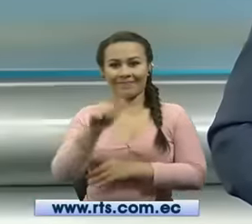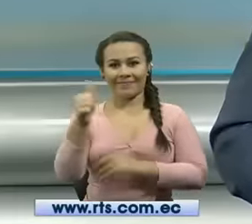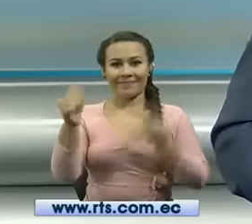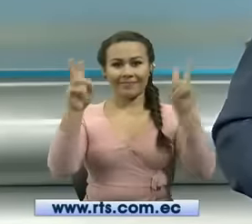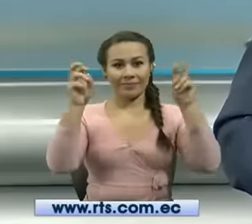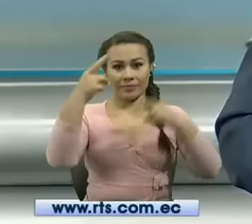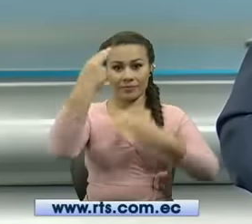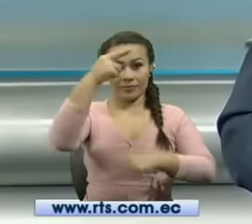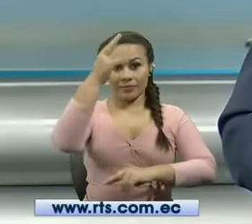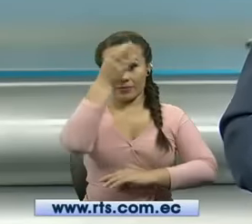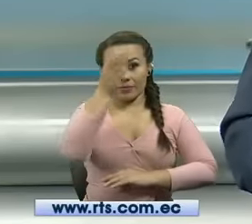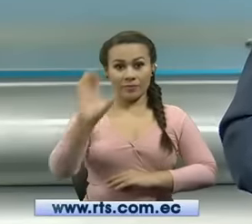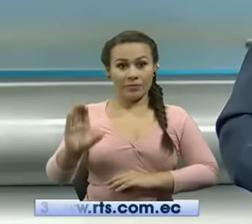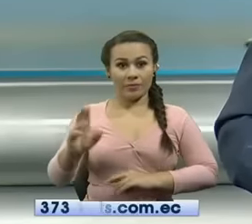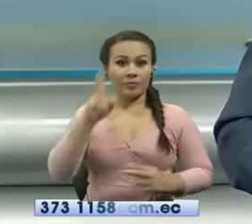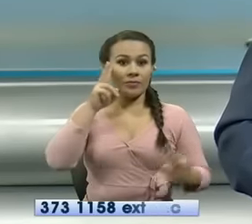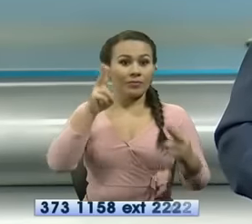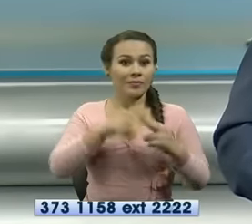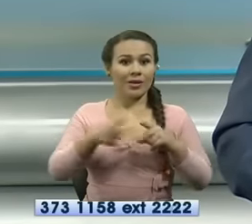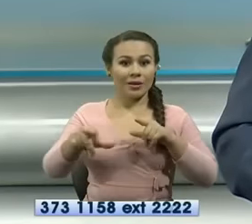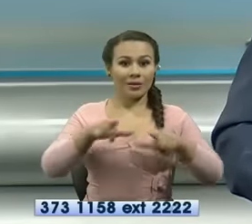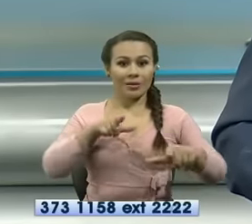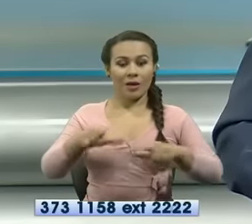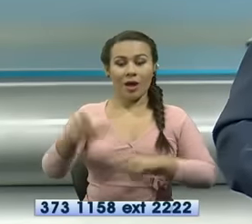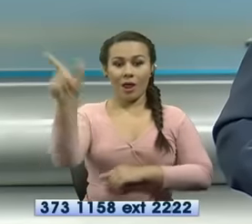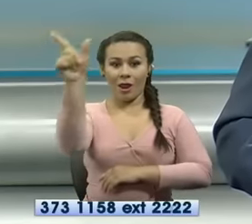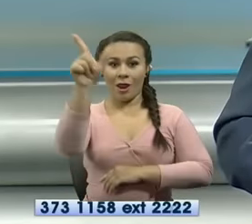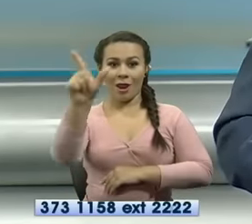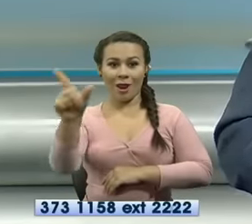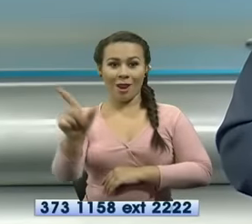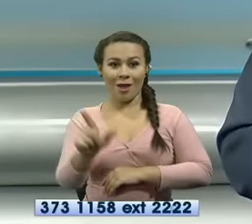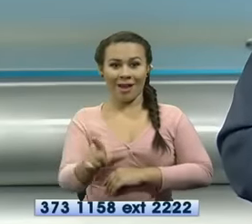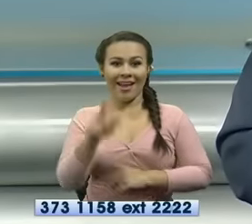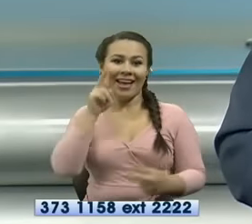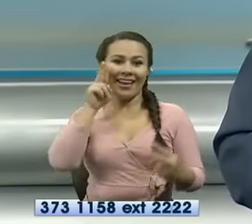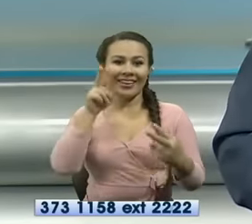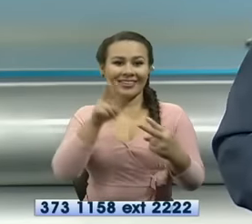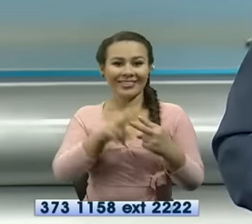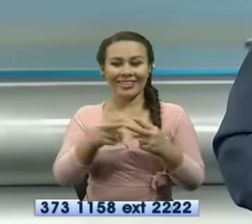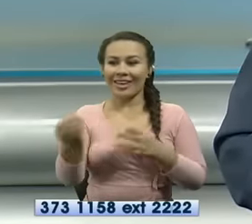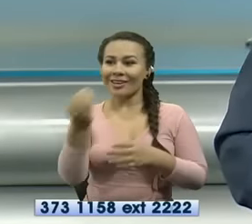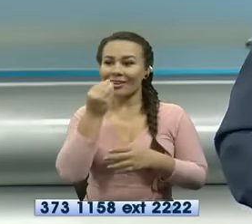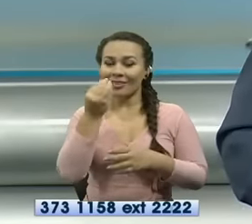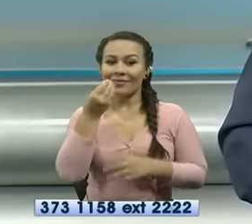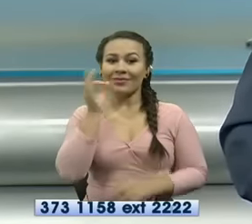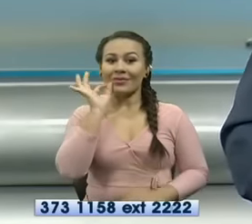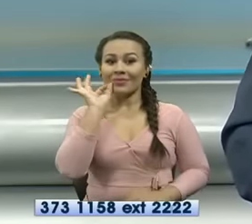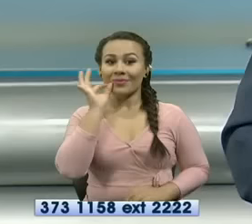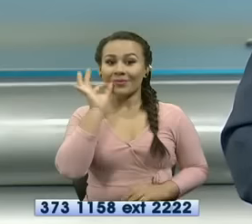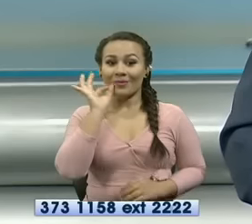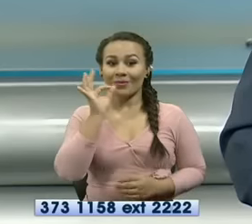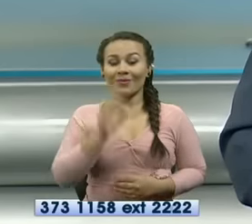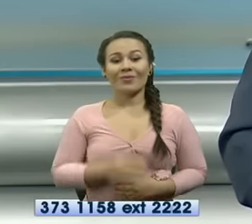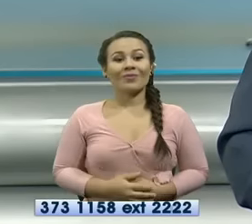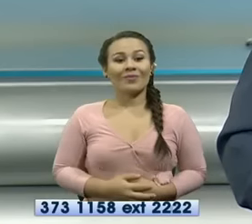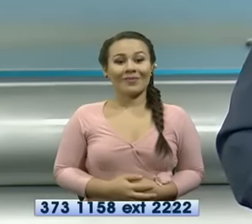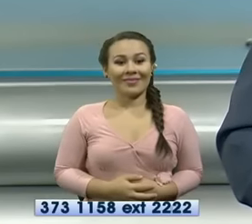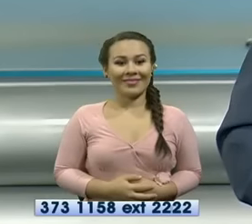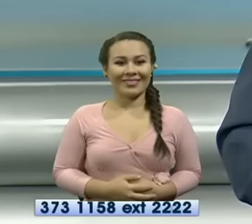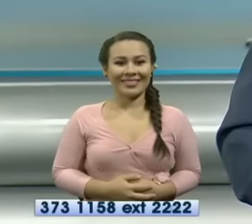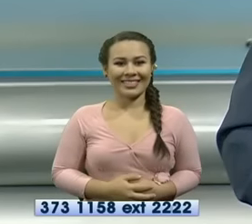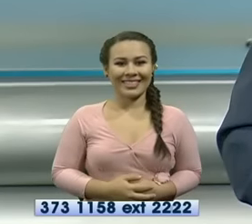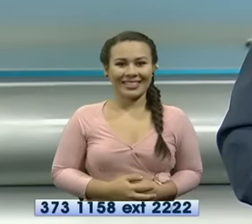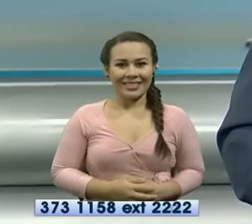tema nuestra nota intercultural nos traslada hasta la provincia de Loja para conocer uno de los platos más apetitosos de la zona